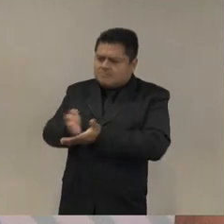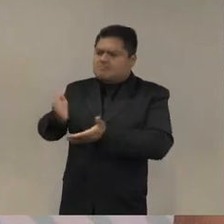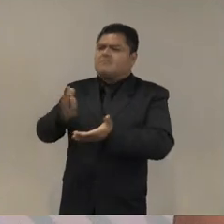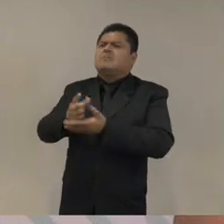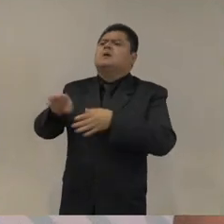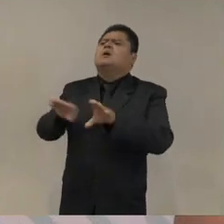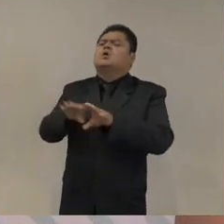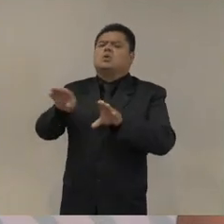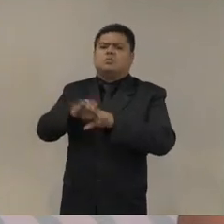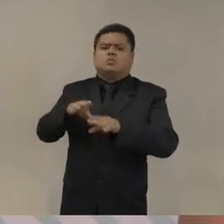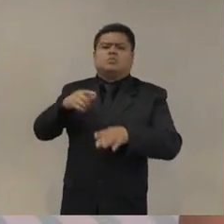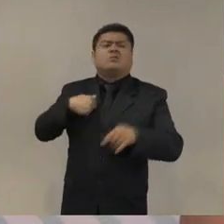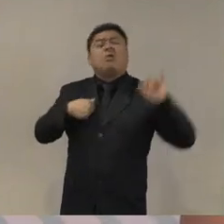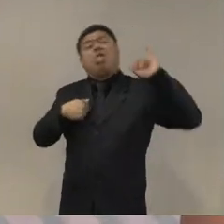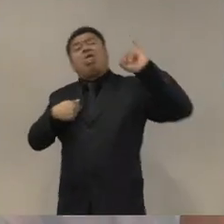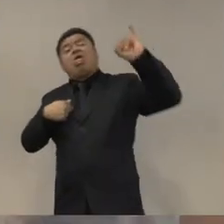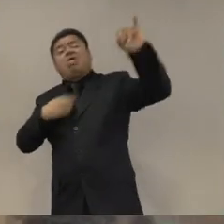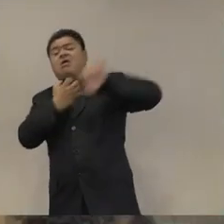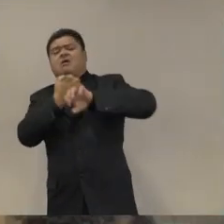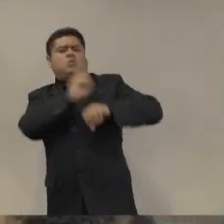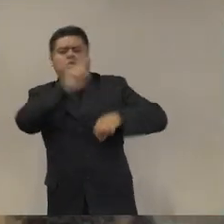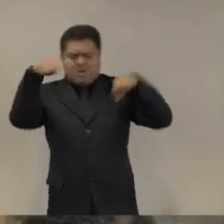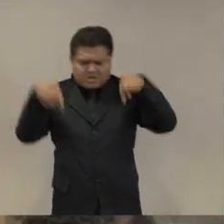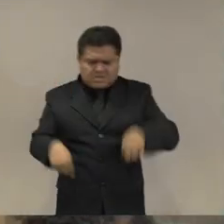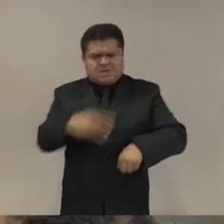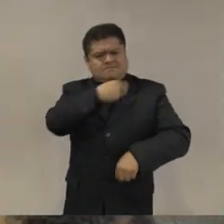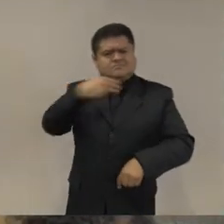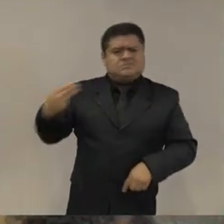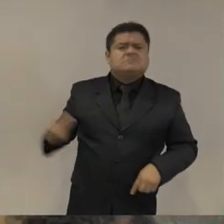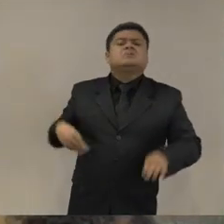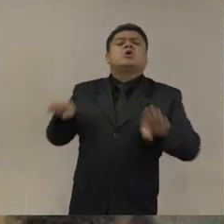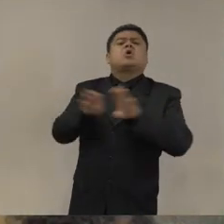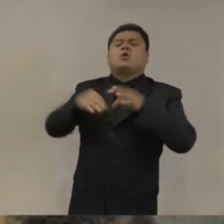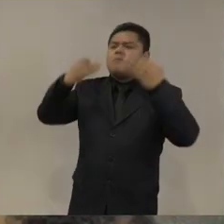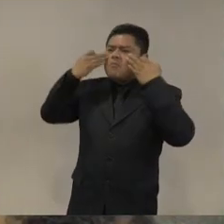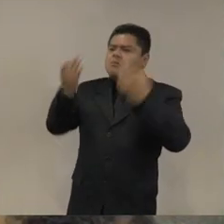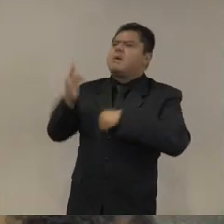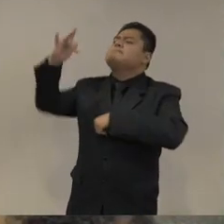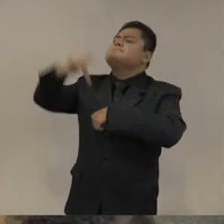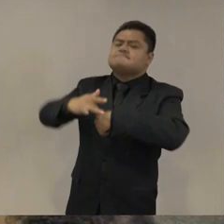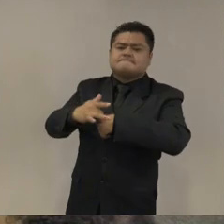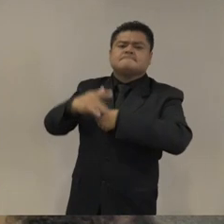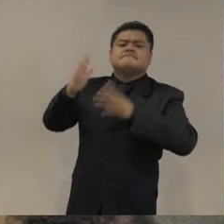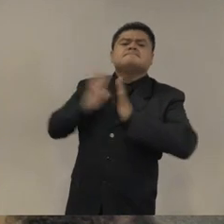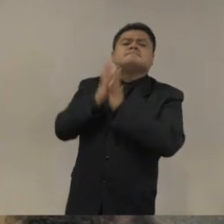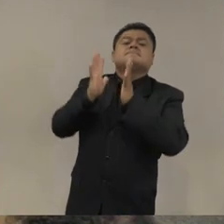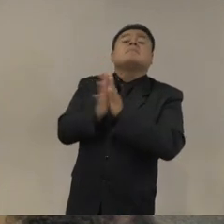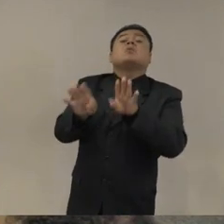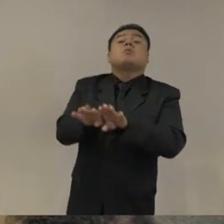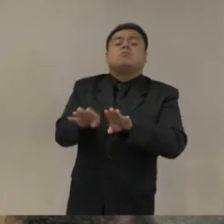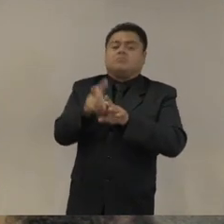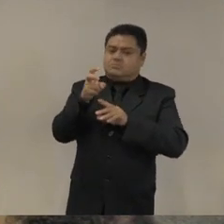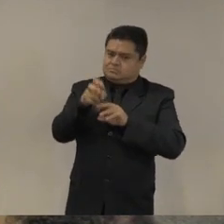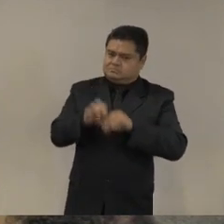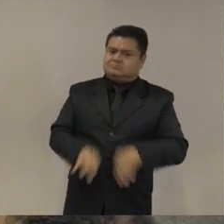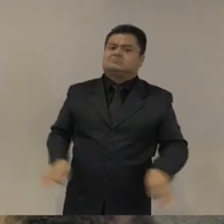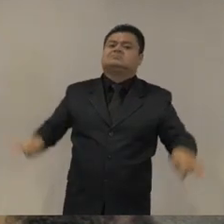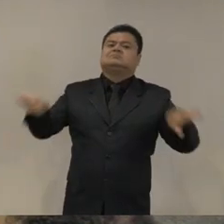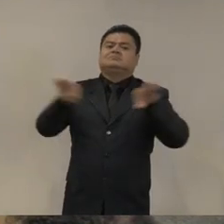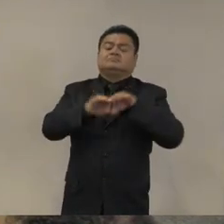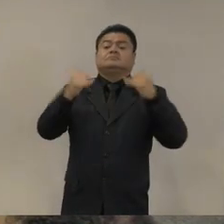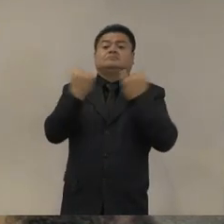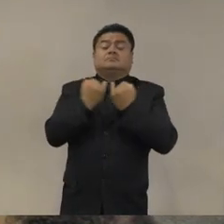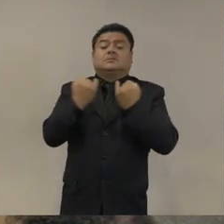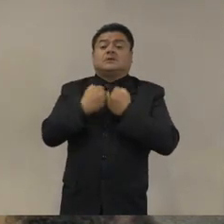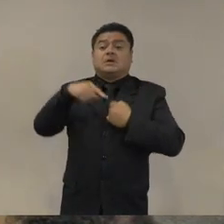sino ahí porque lo vive y lo experimenta entonces hay que influir en temas de seguridad pública en temas de desarrollo económico en